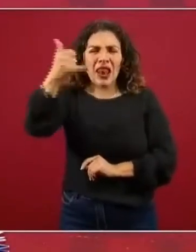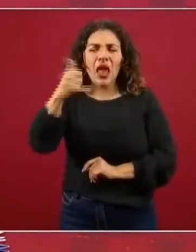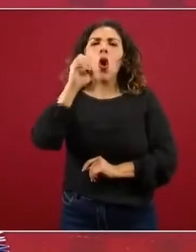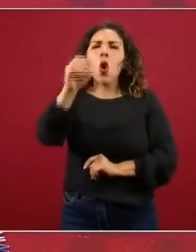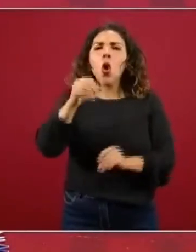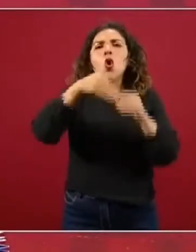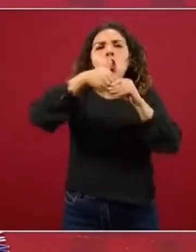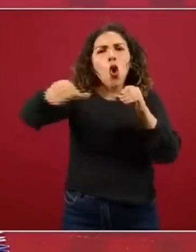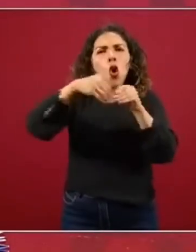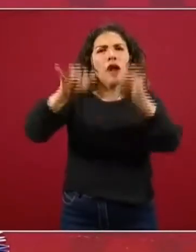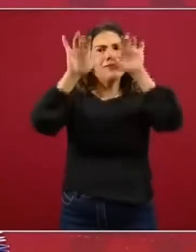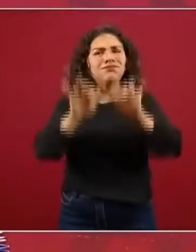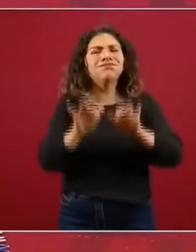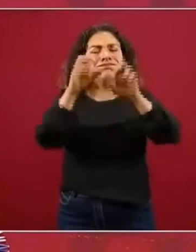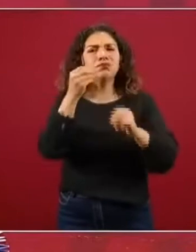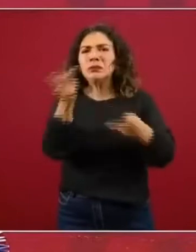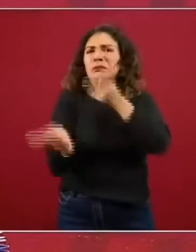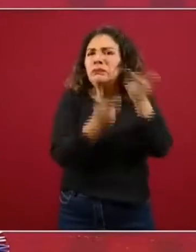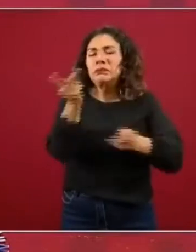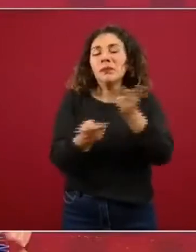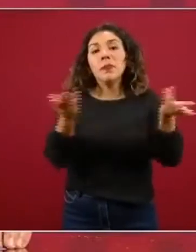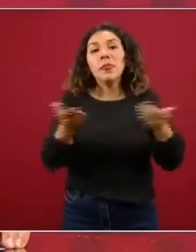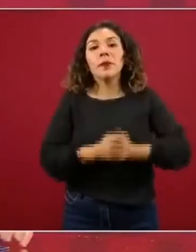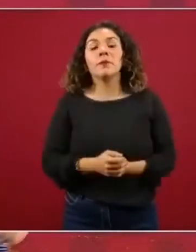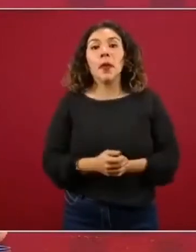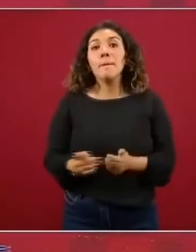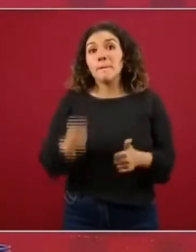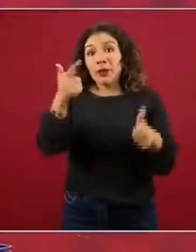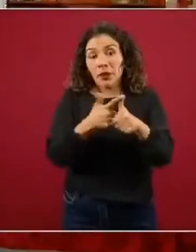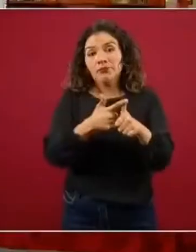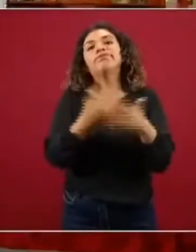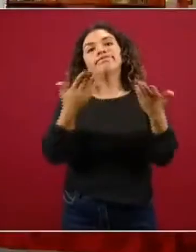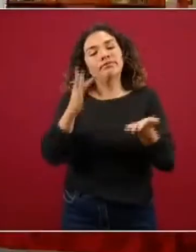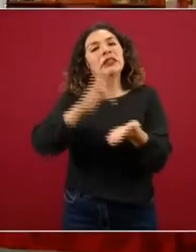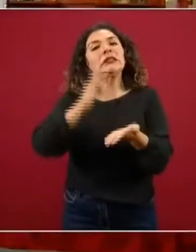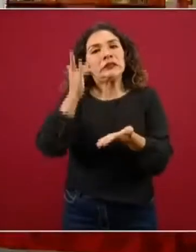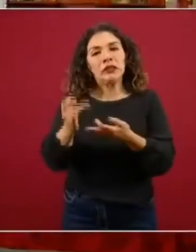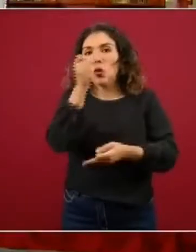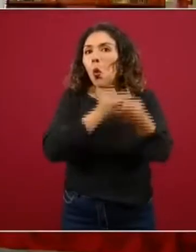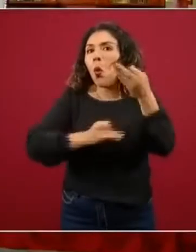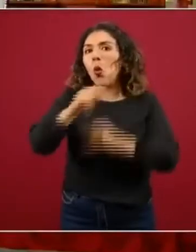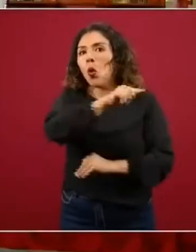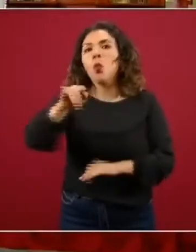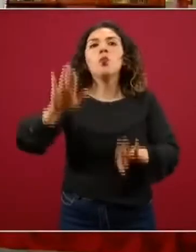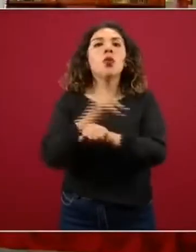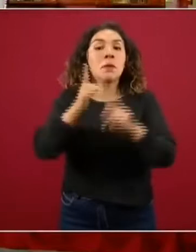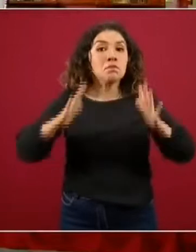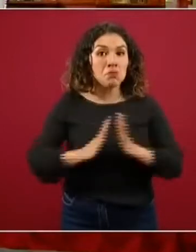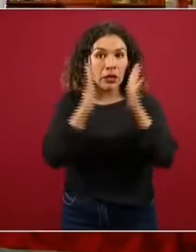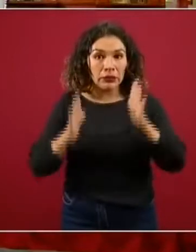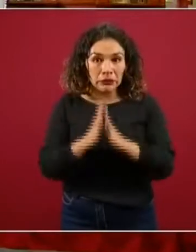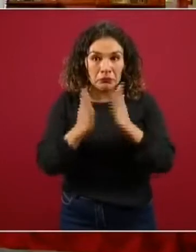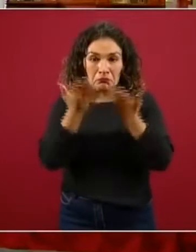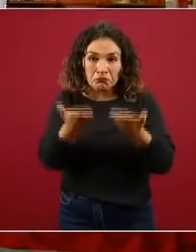y del correo electrónico de la Secretaría. En primer lugar, gracias a todos y a todas por su participación.